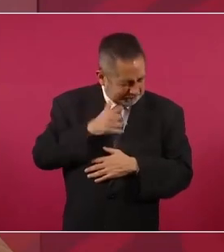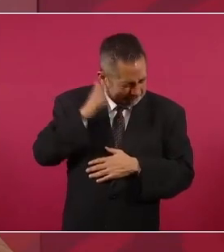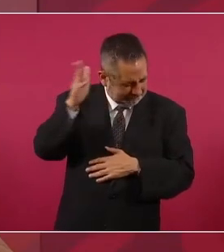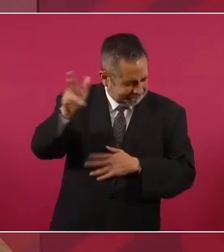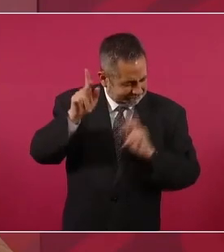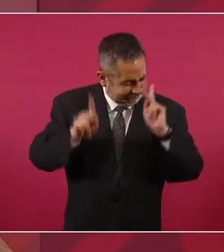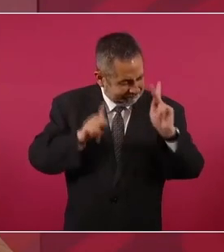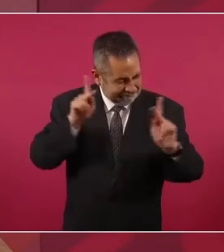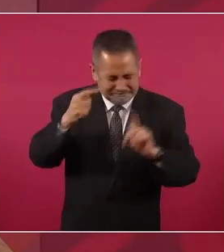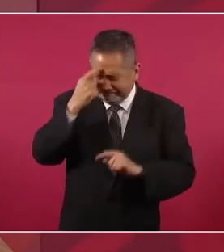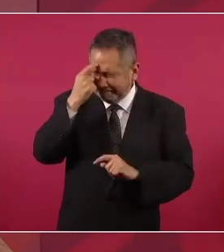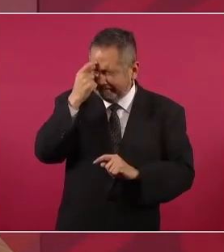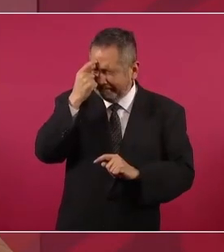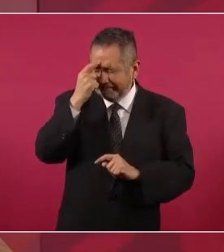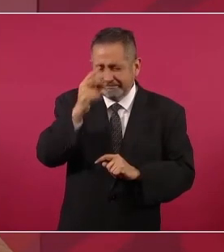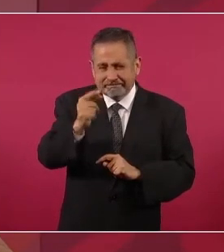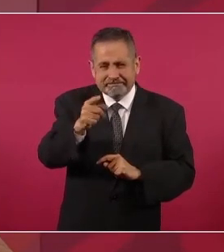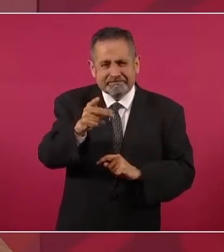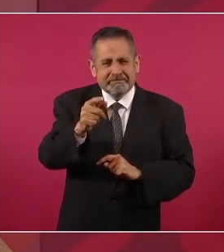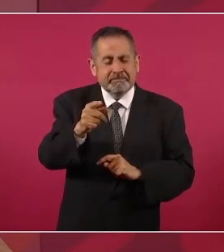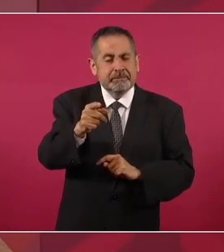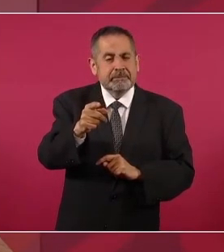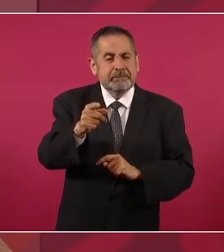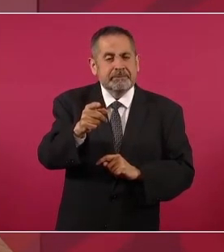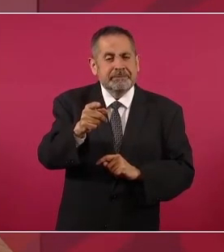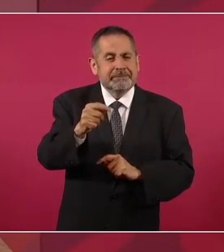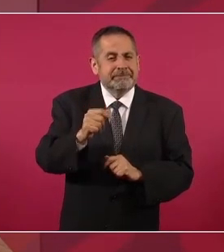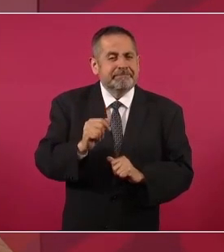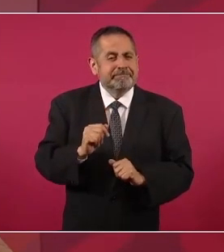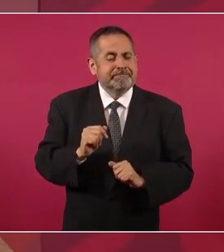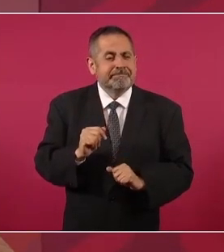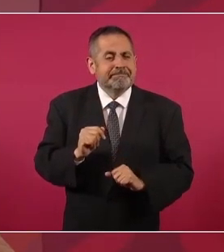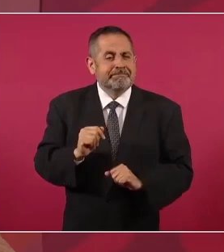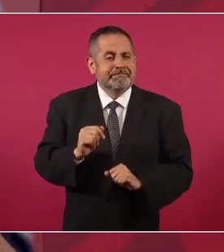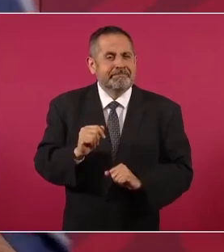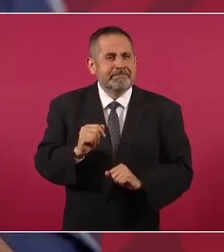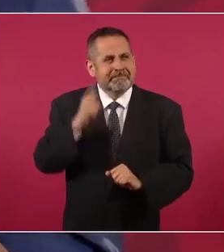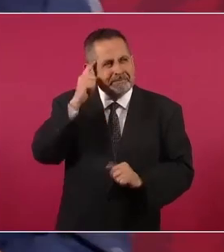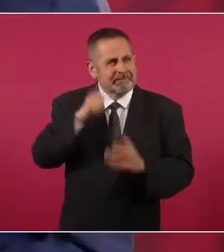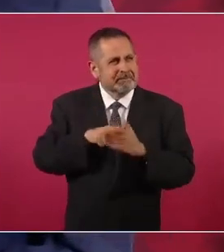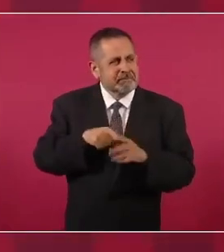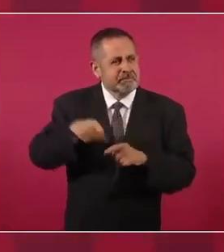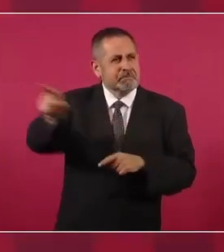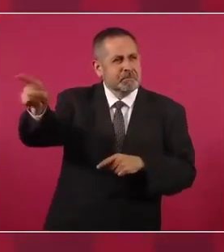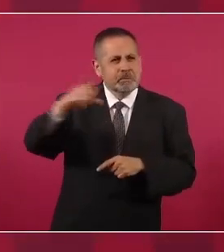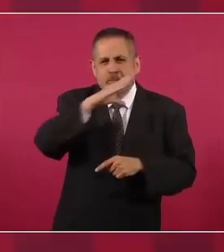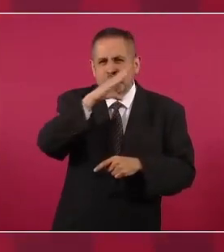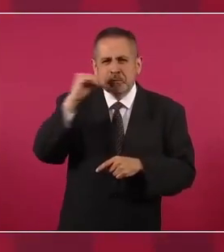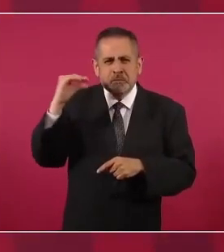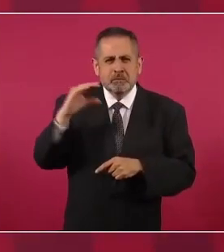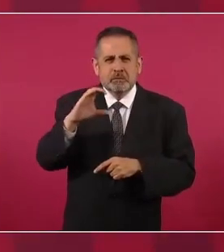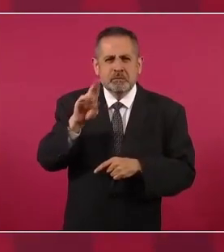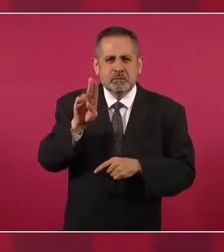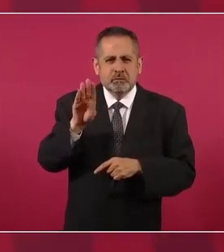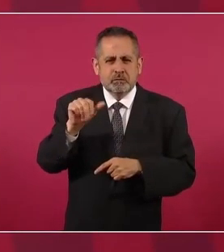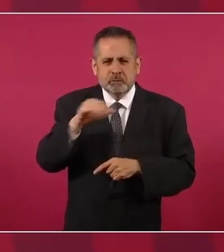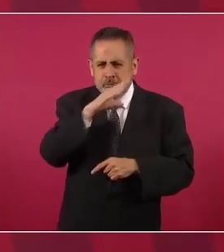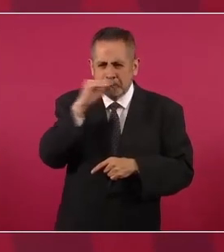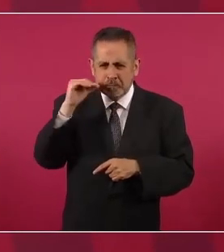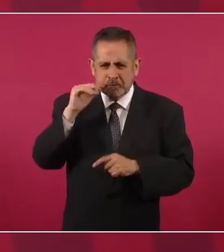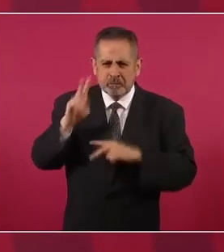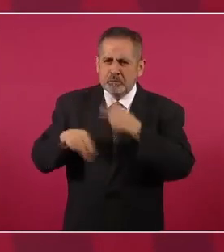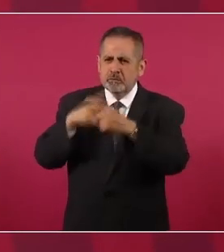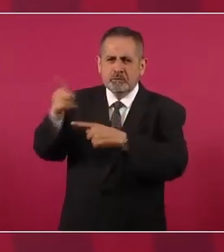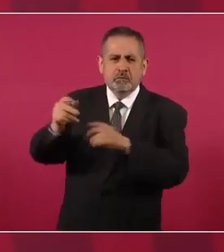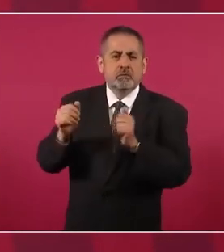a Cuba y fuimos a comer